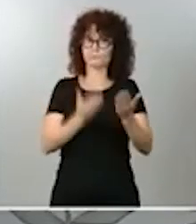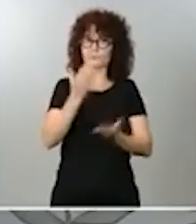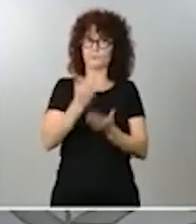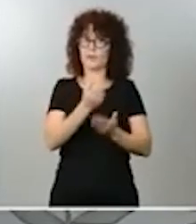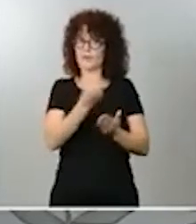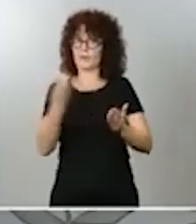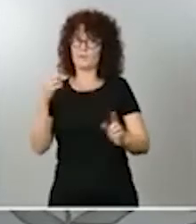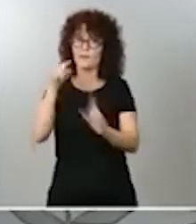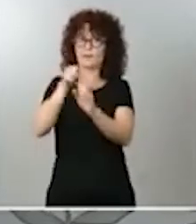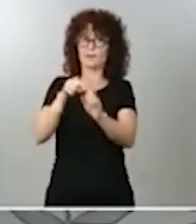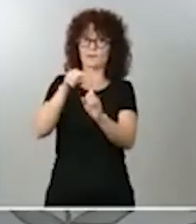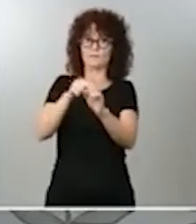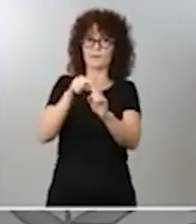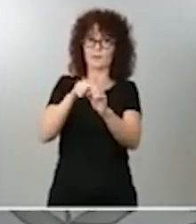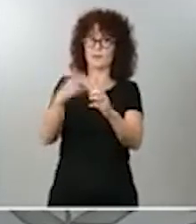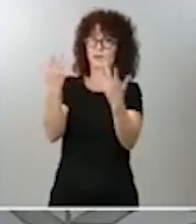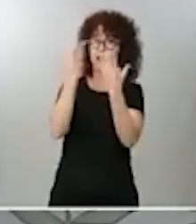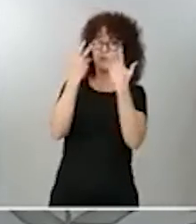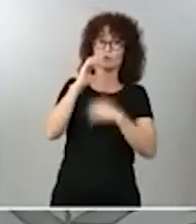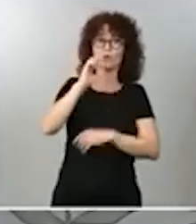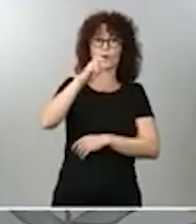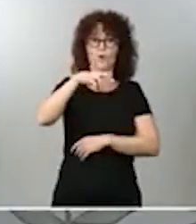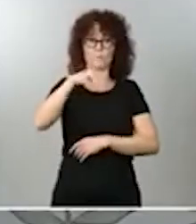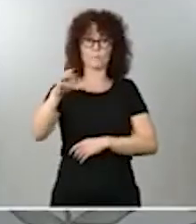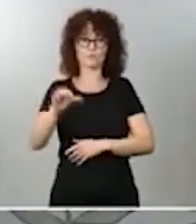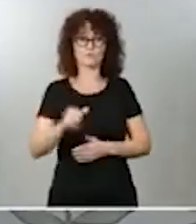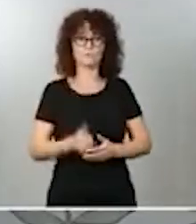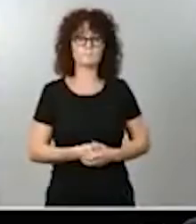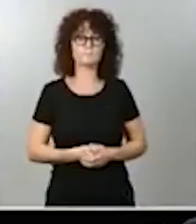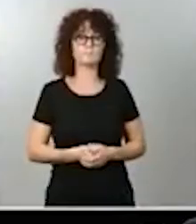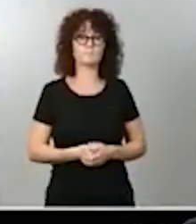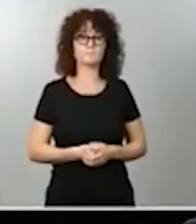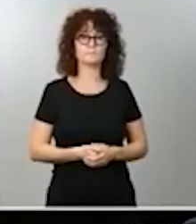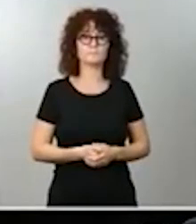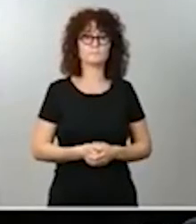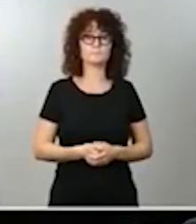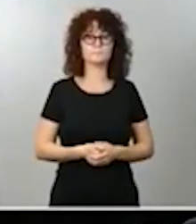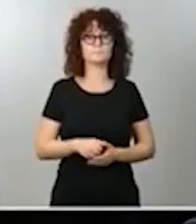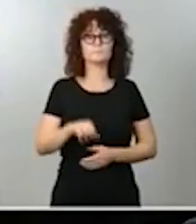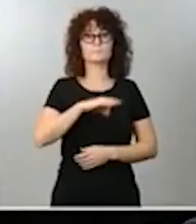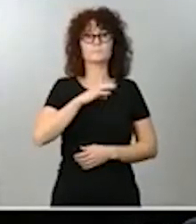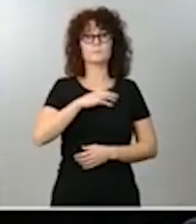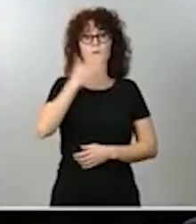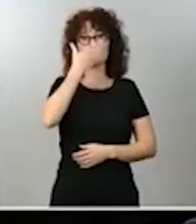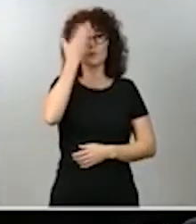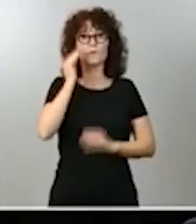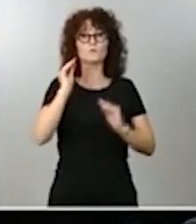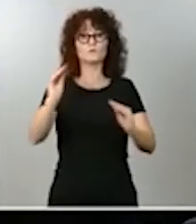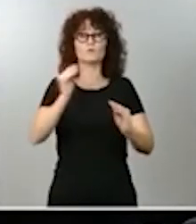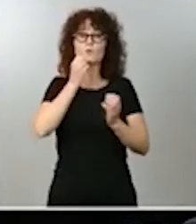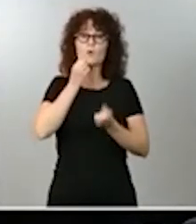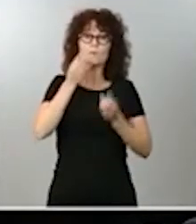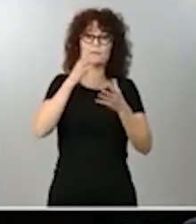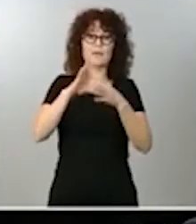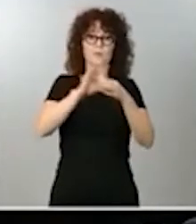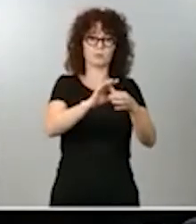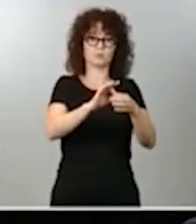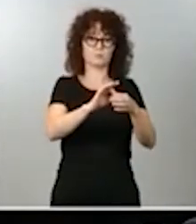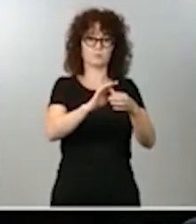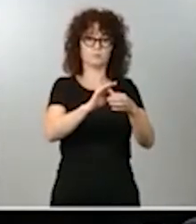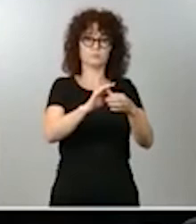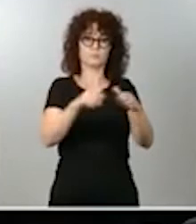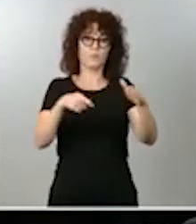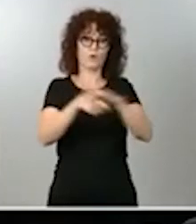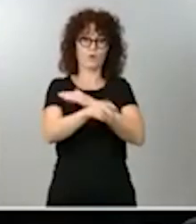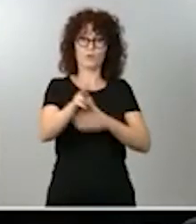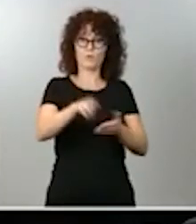Organización Mundial de la Salud. Señor Rufián, y sus comentarios respecto a la moción de censura sobre el tono.